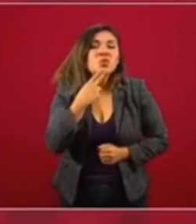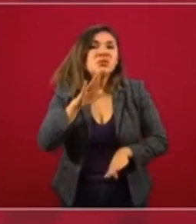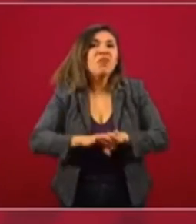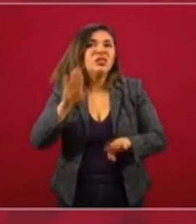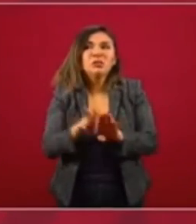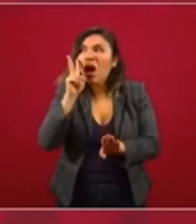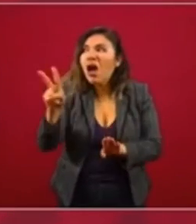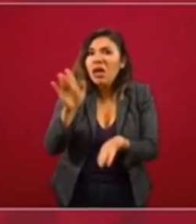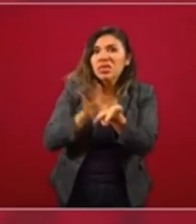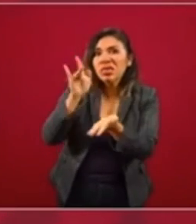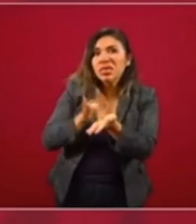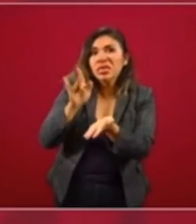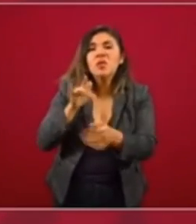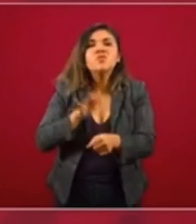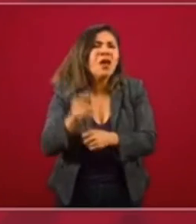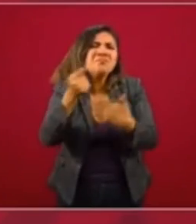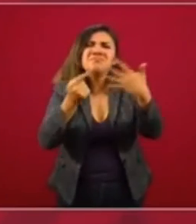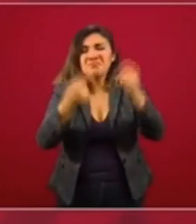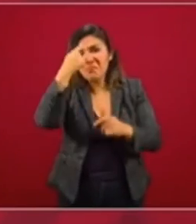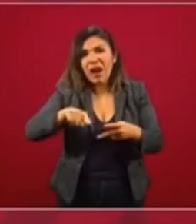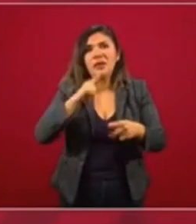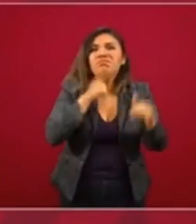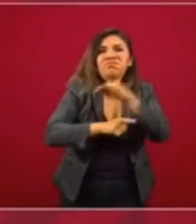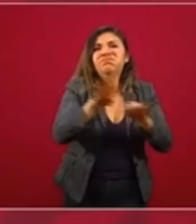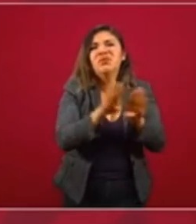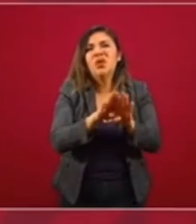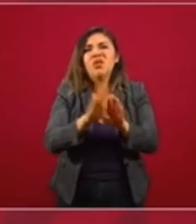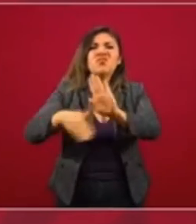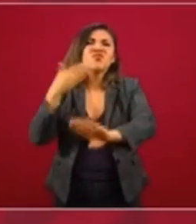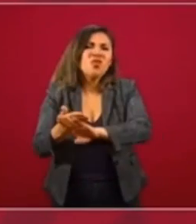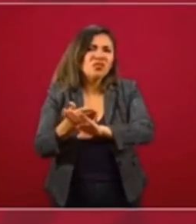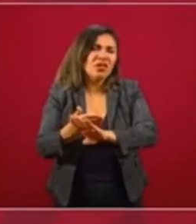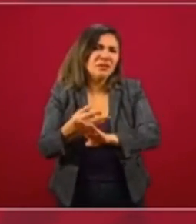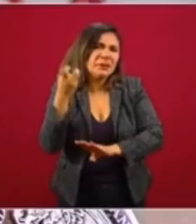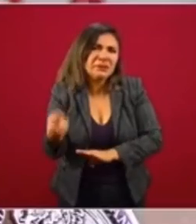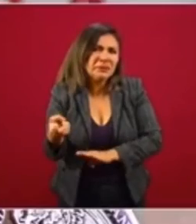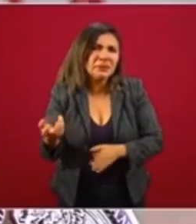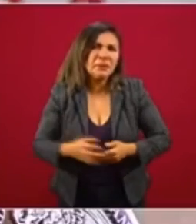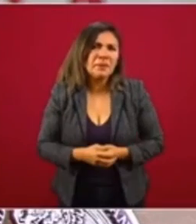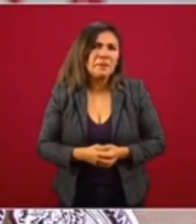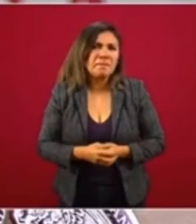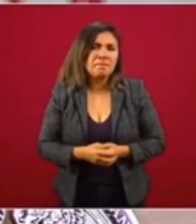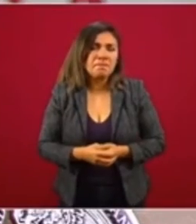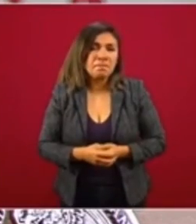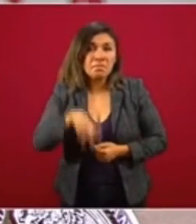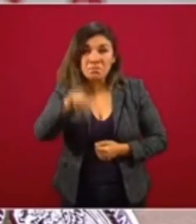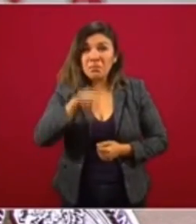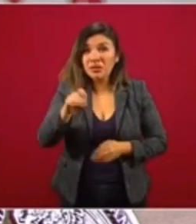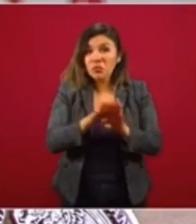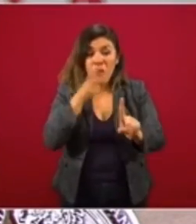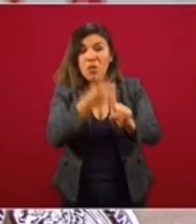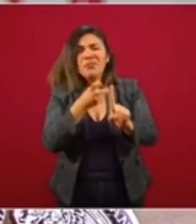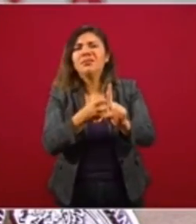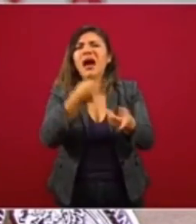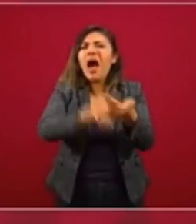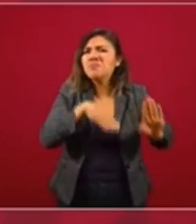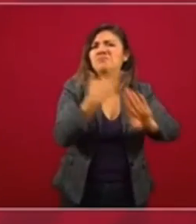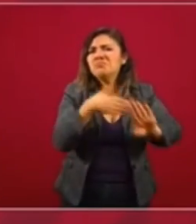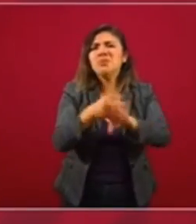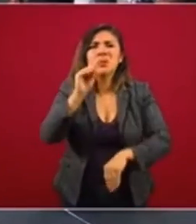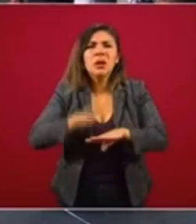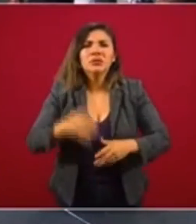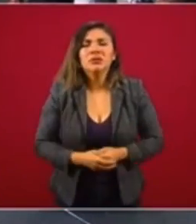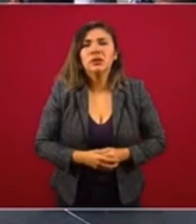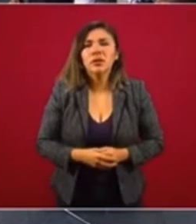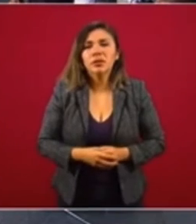para cuestionar, para atacar. Que ni siquiera es crítica, son ataques. ¿Y de lo de